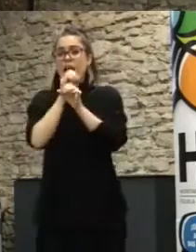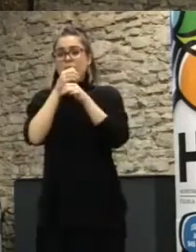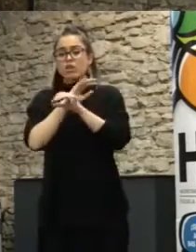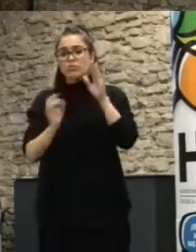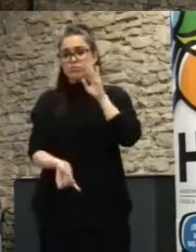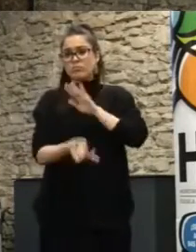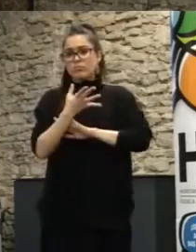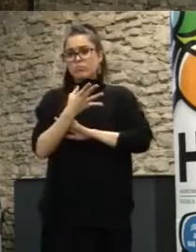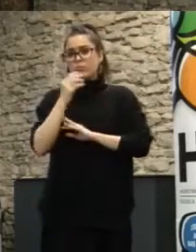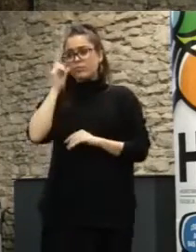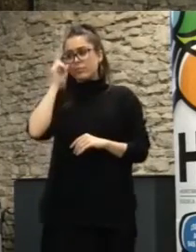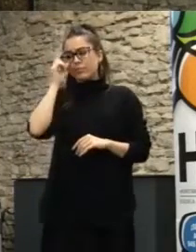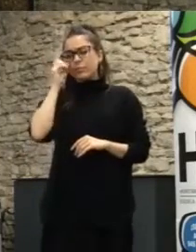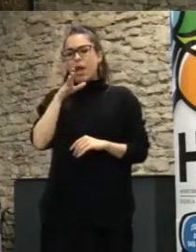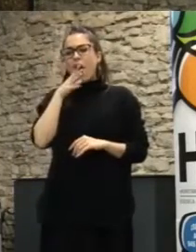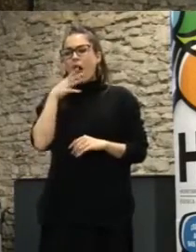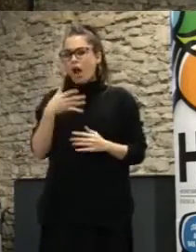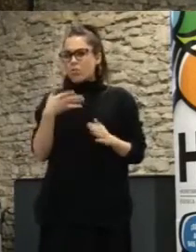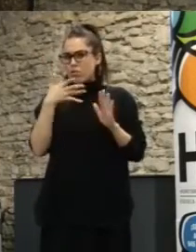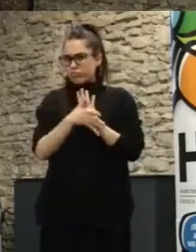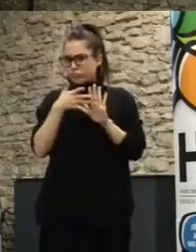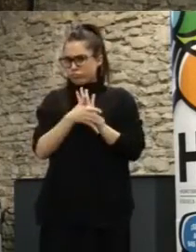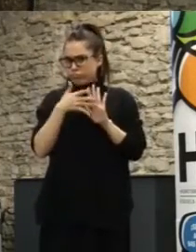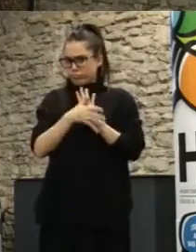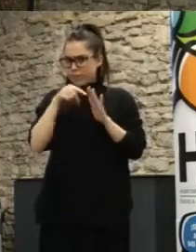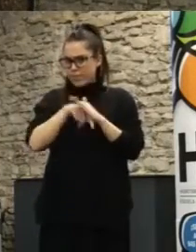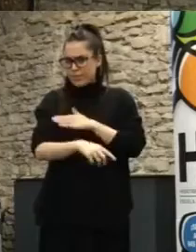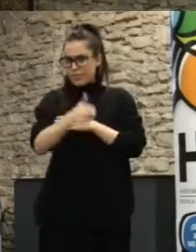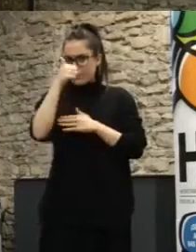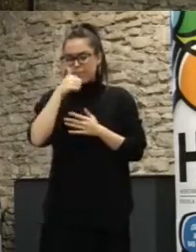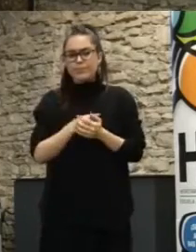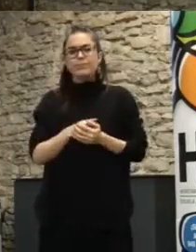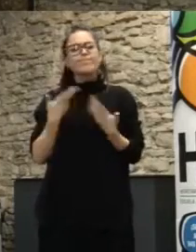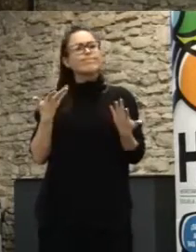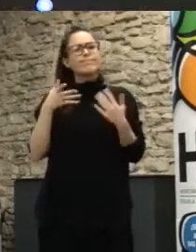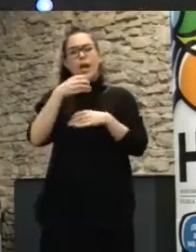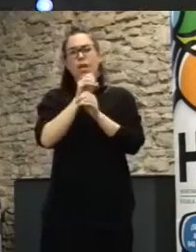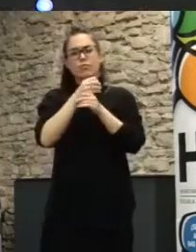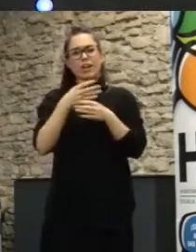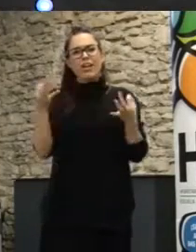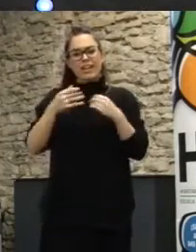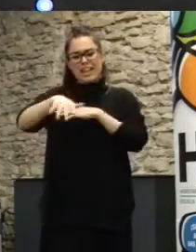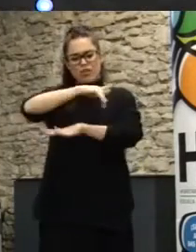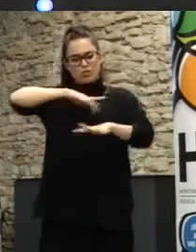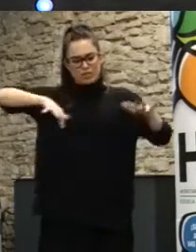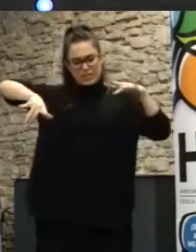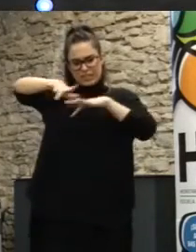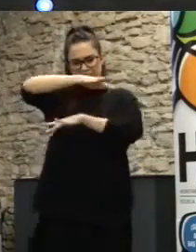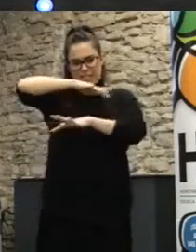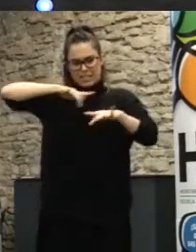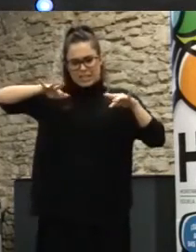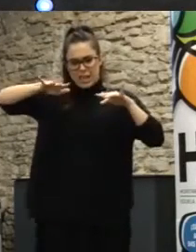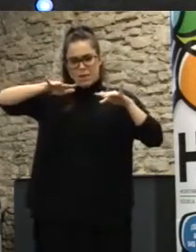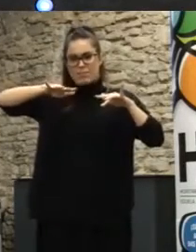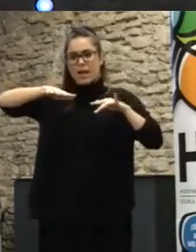que ahora vamos a hablar un poco con más detalle. Son entornos, son pequeños ecosistemas que se salen del